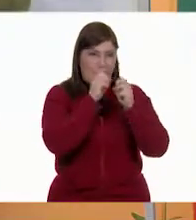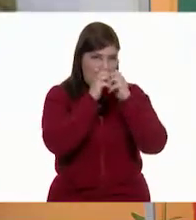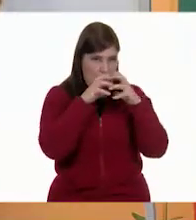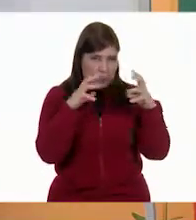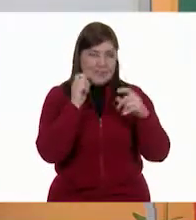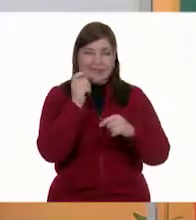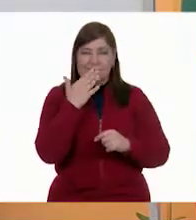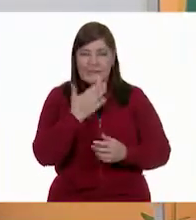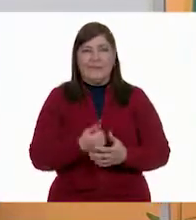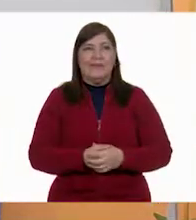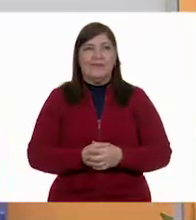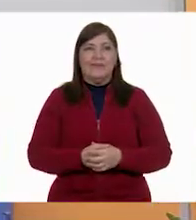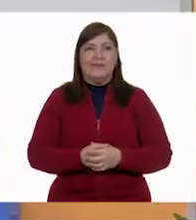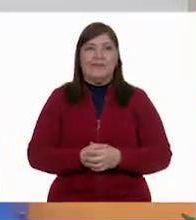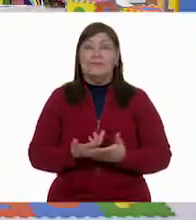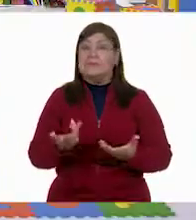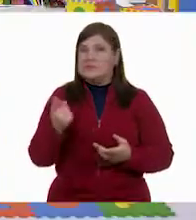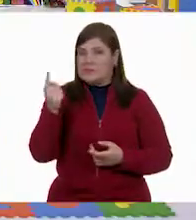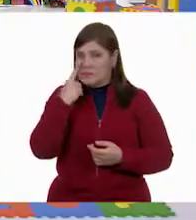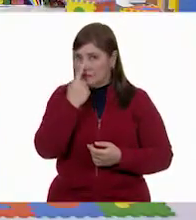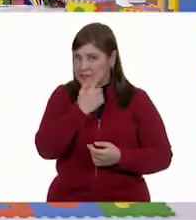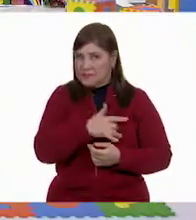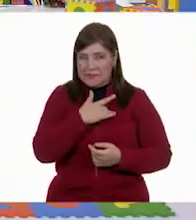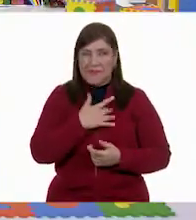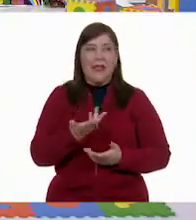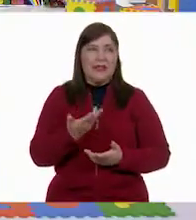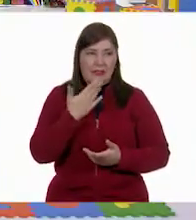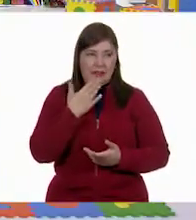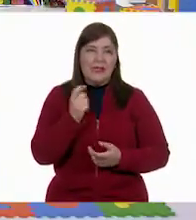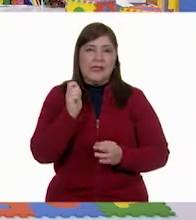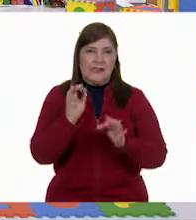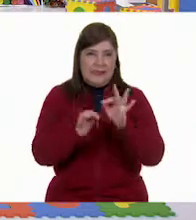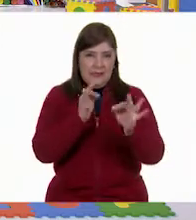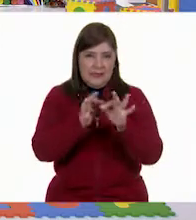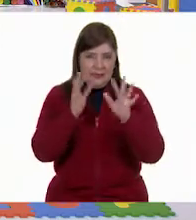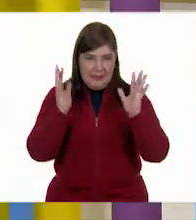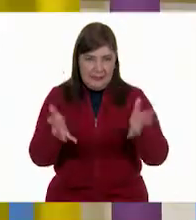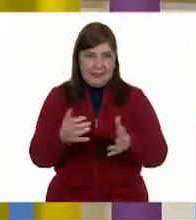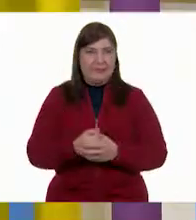Ok. ¿Qué te parece? Me encanta el título. Sí, está perfecto.